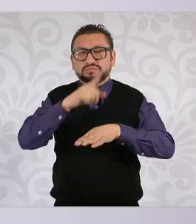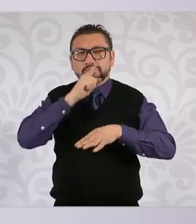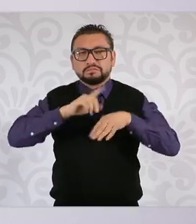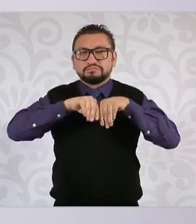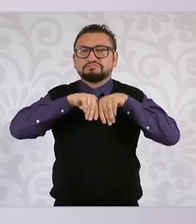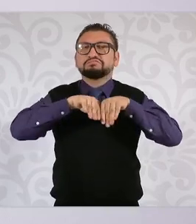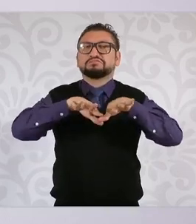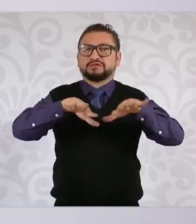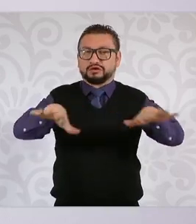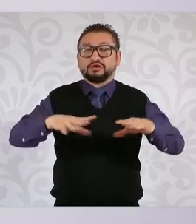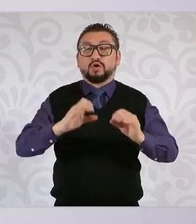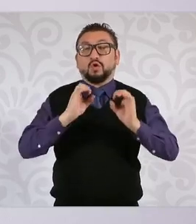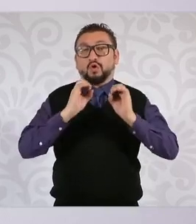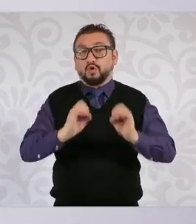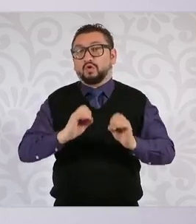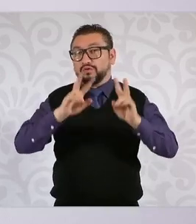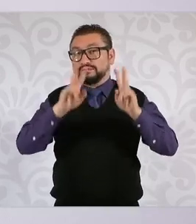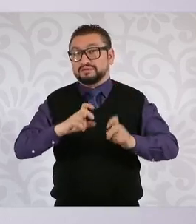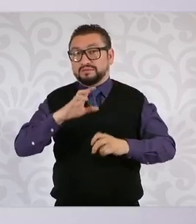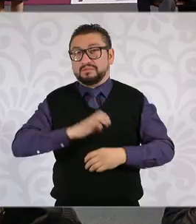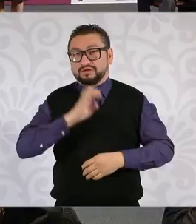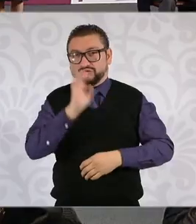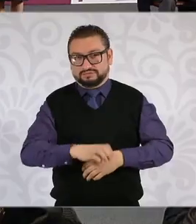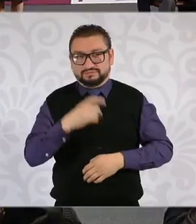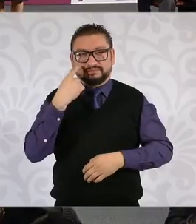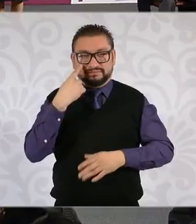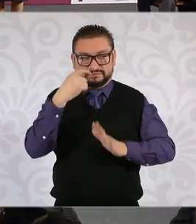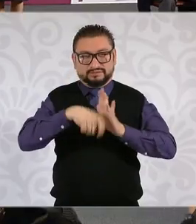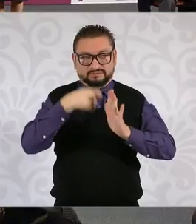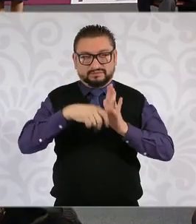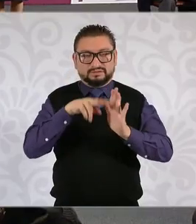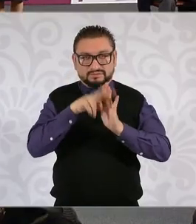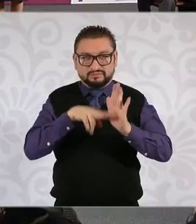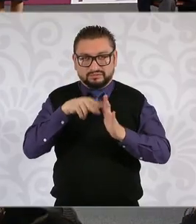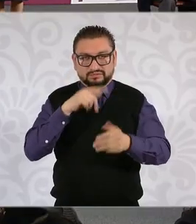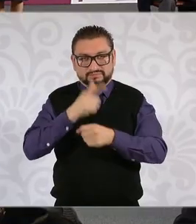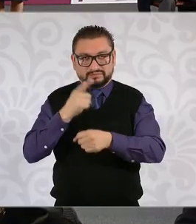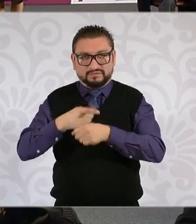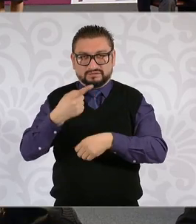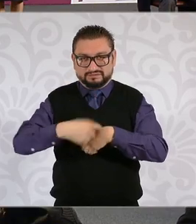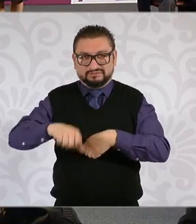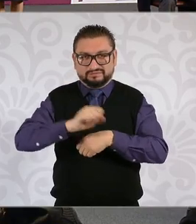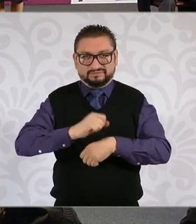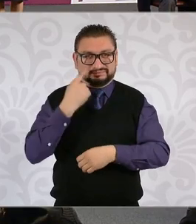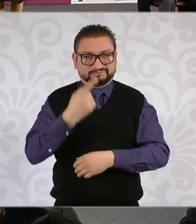y discursos de odio. Vamos a ver el video del detector de mentiras de esta semana.